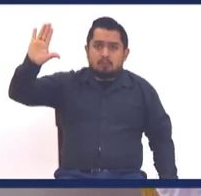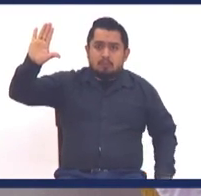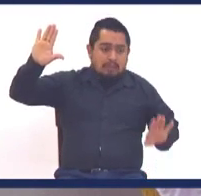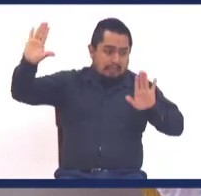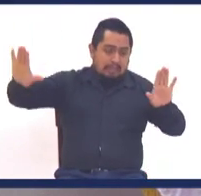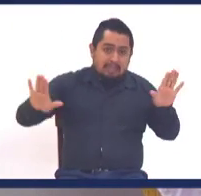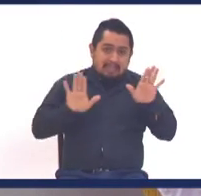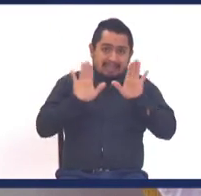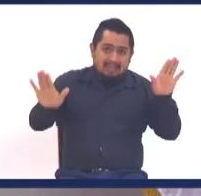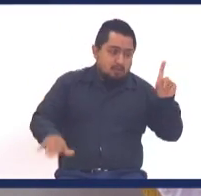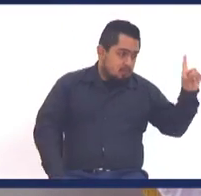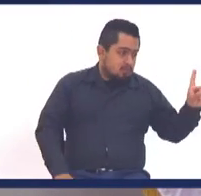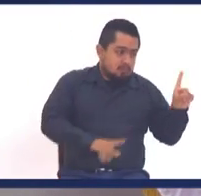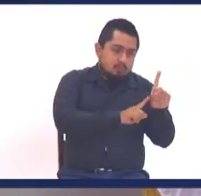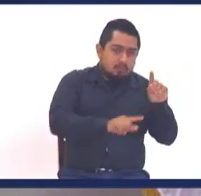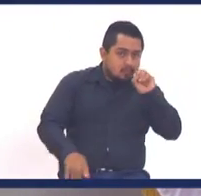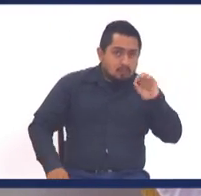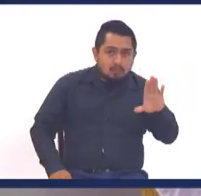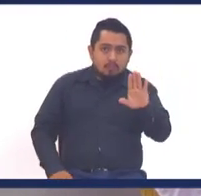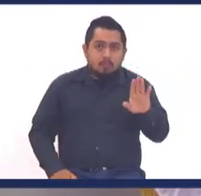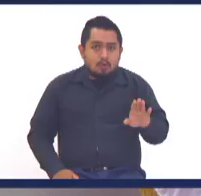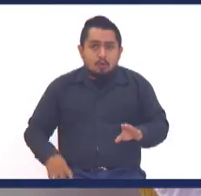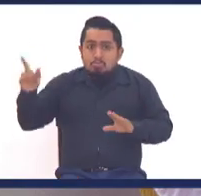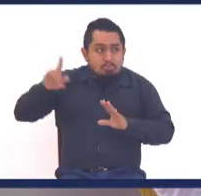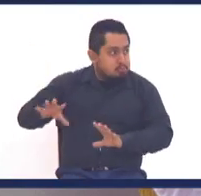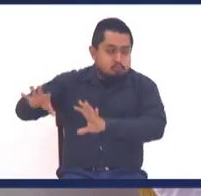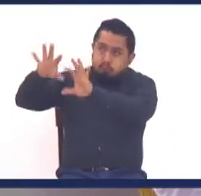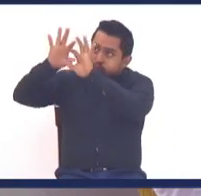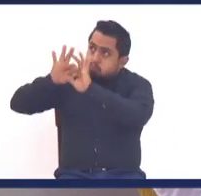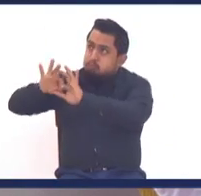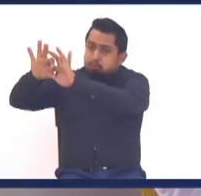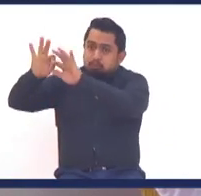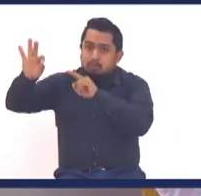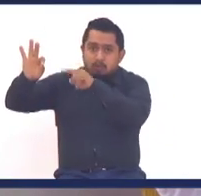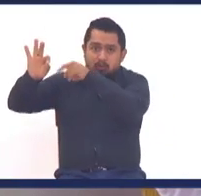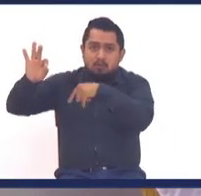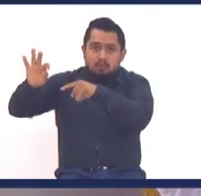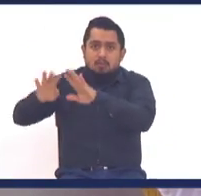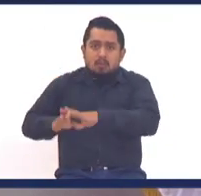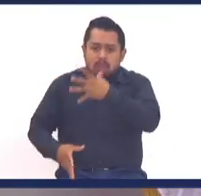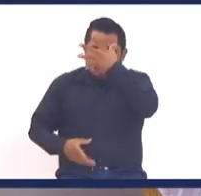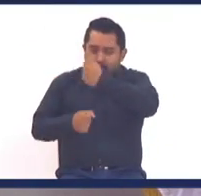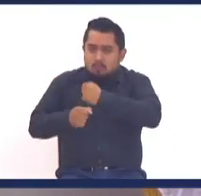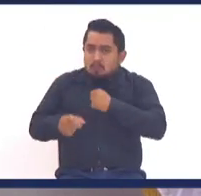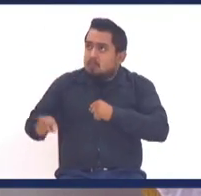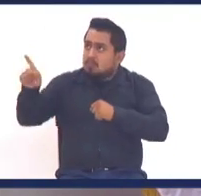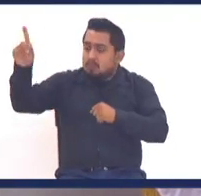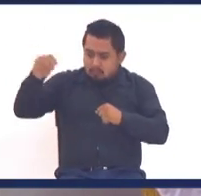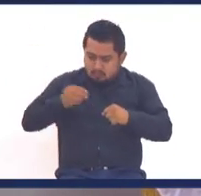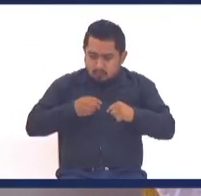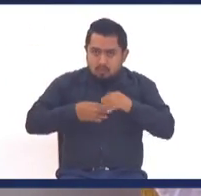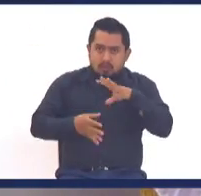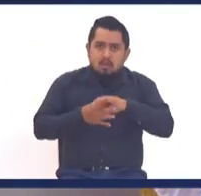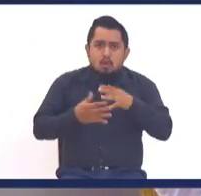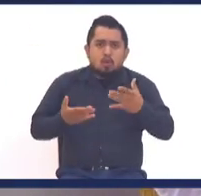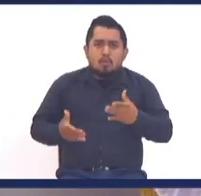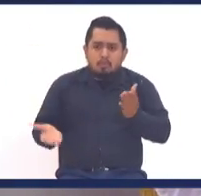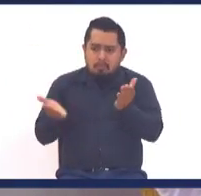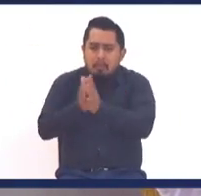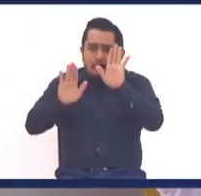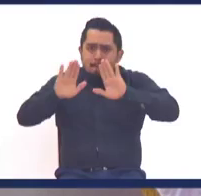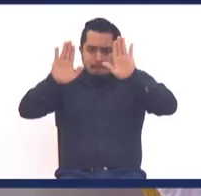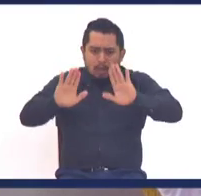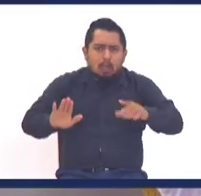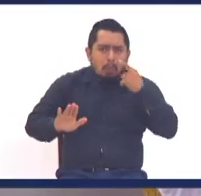Y Jesús dijo, ¿y hoy el Padre? Uno somos. Ok, entonces toda la autoridad que Dios tenía estaba depositada en Jesús. Y como lo probó, a través de los